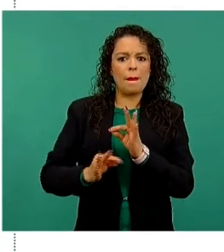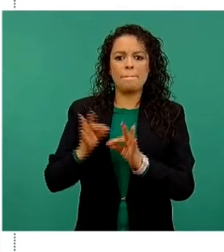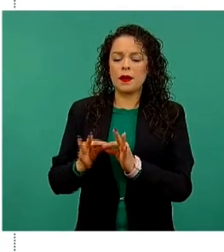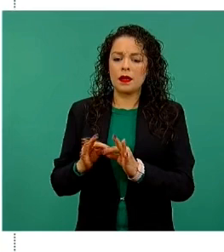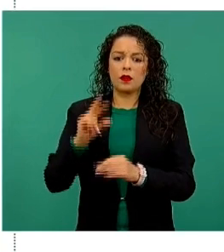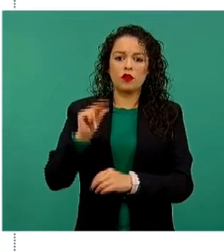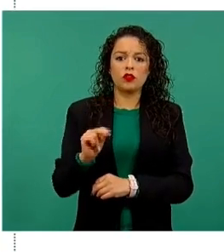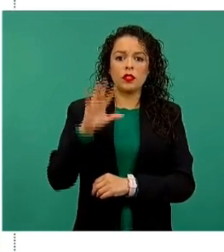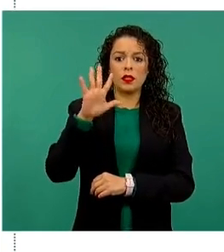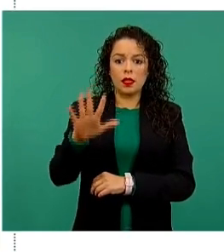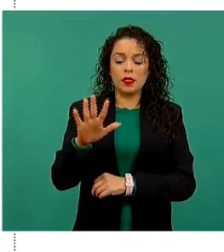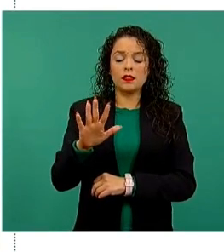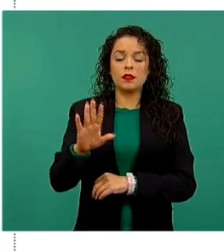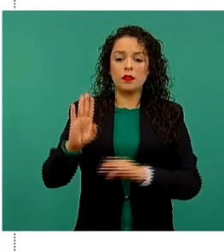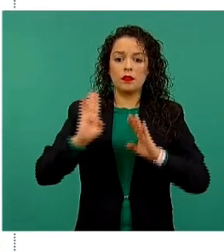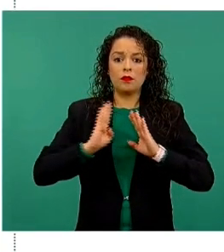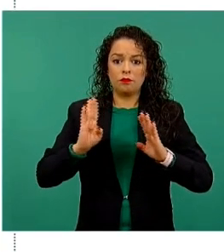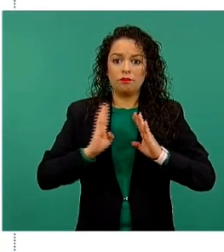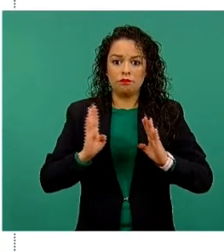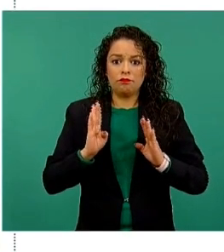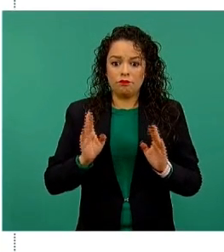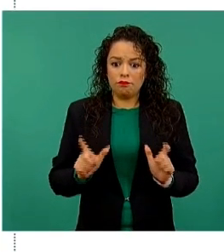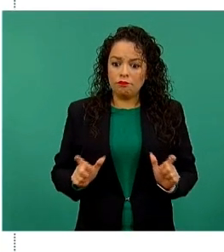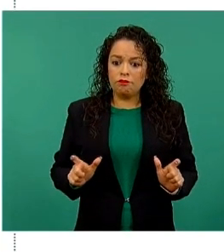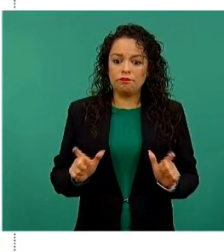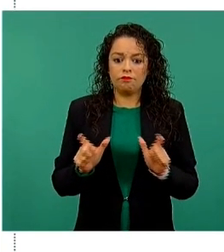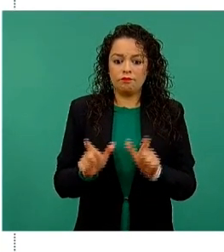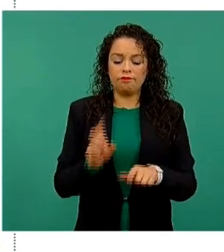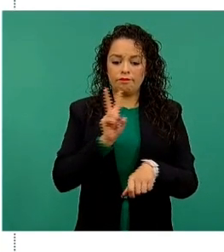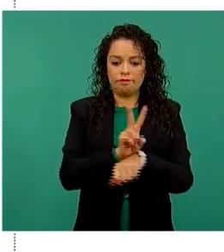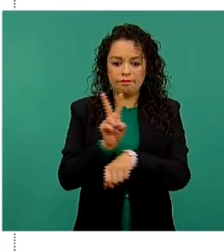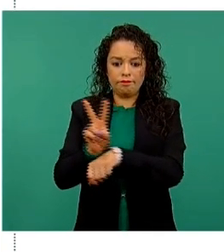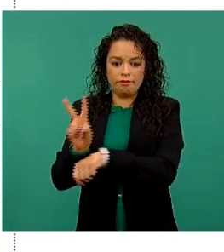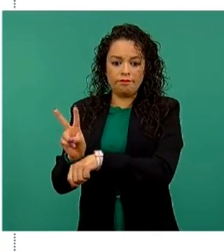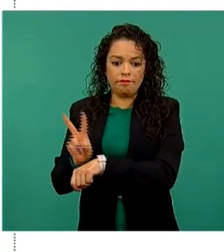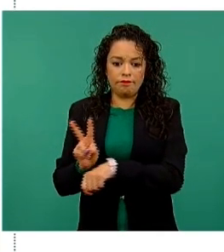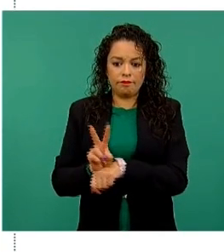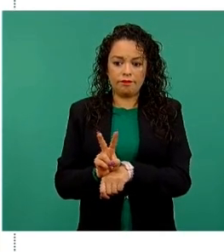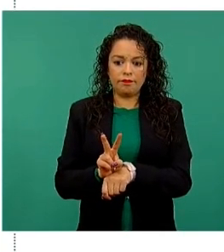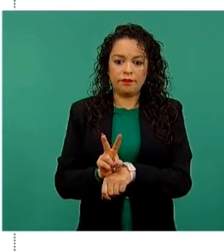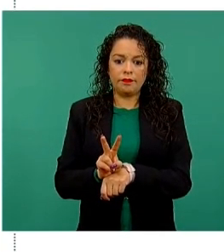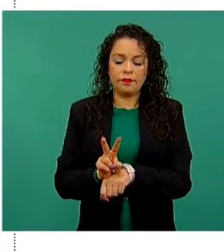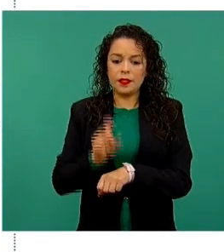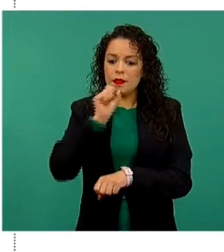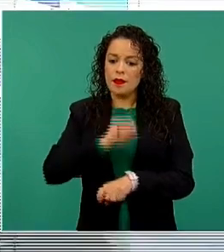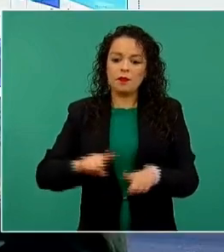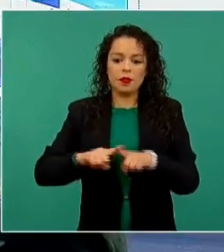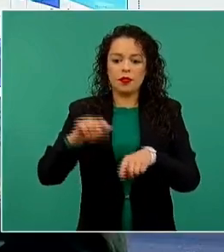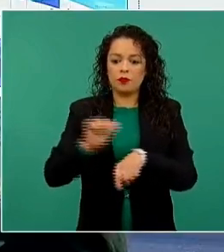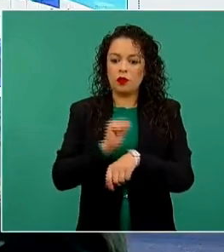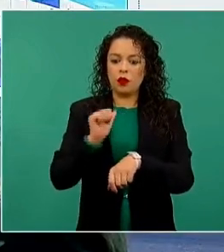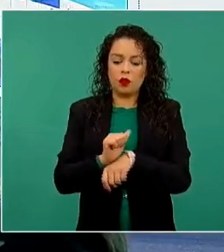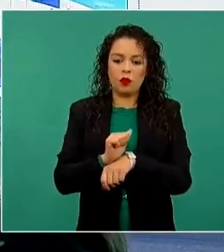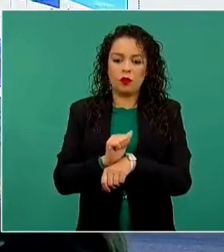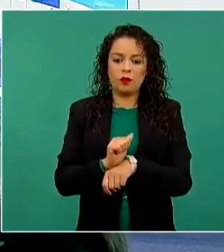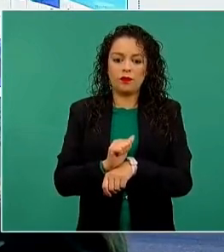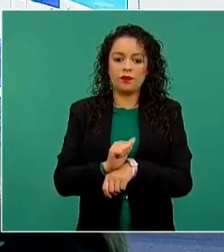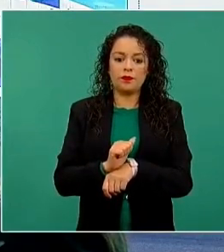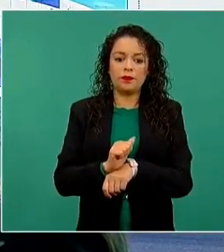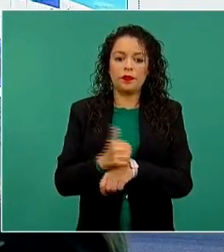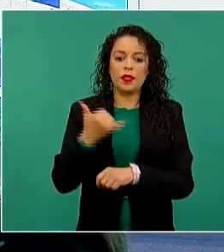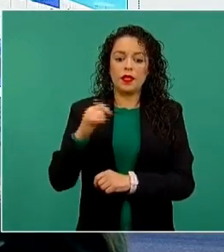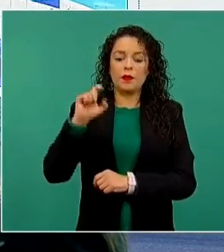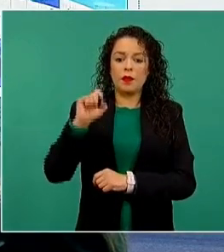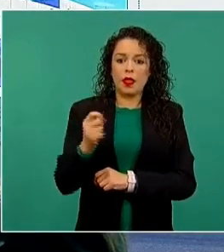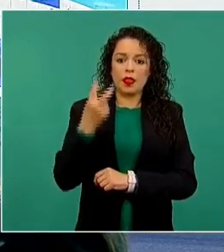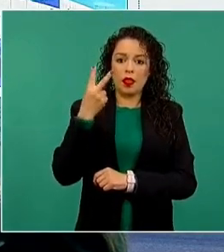85 escoltas de seguridad, el mismo número de movimientos terrestres, con 22 movimientos